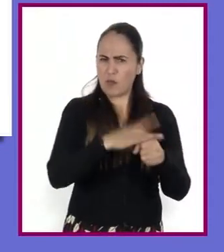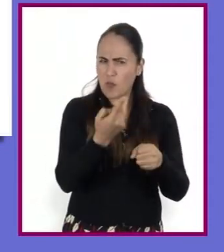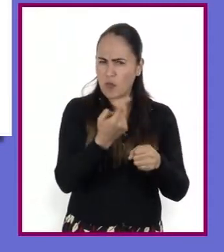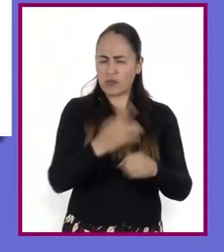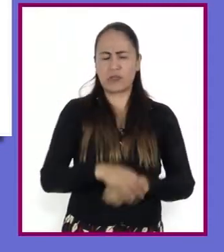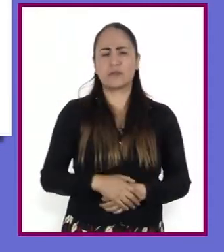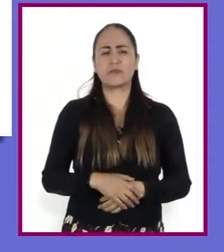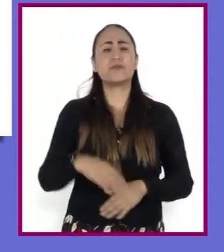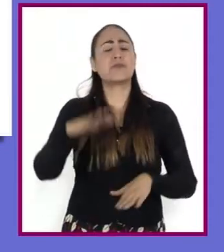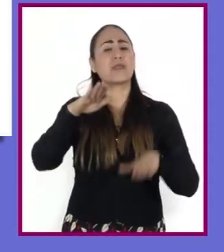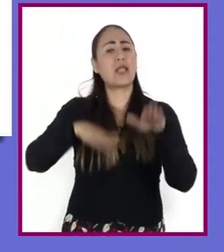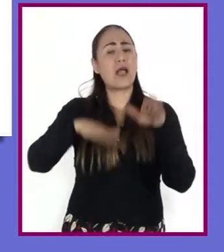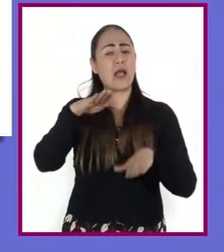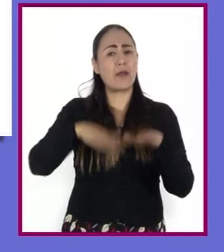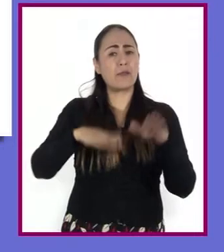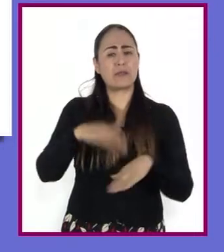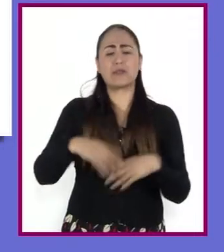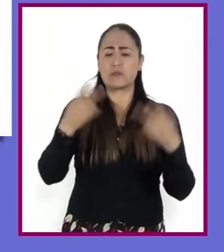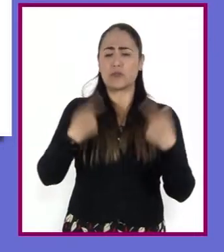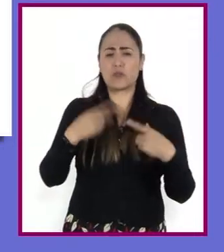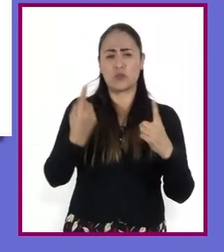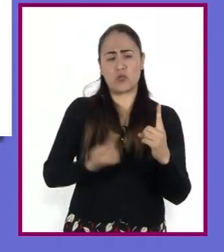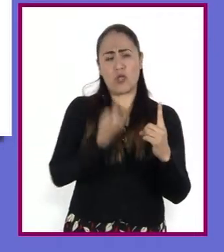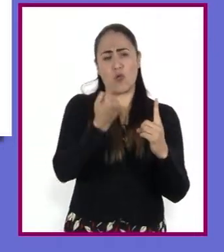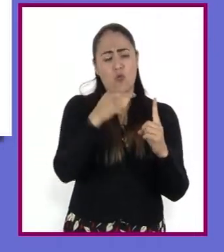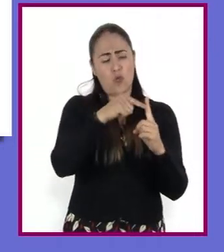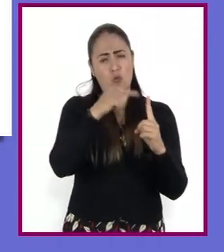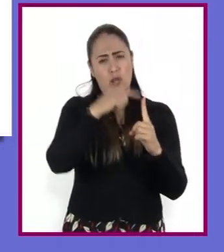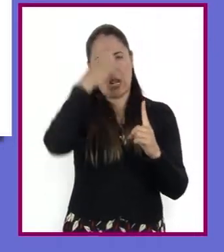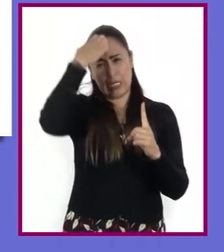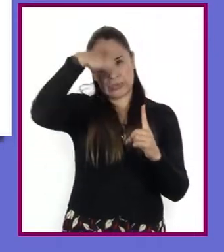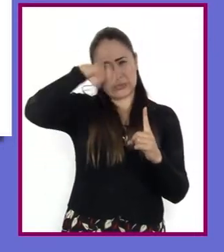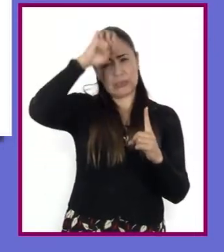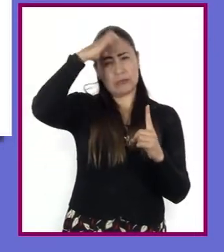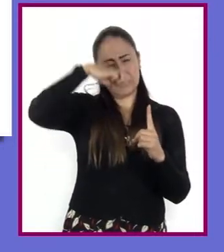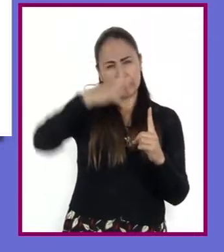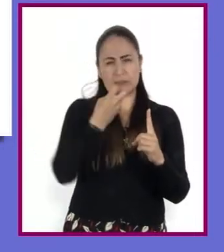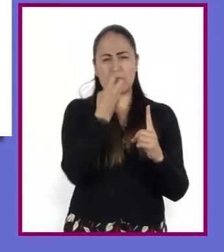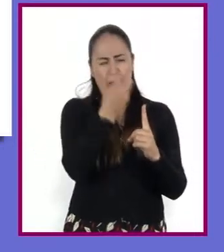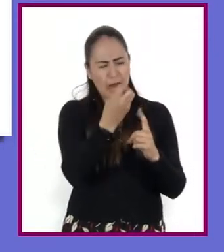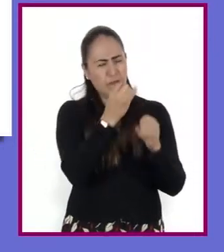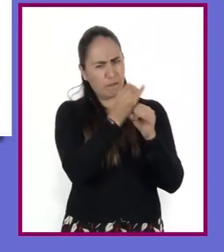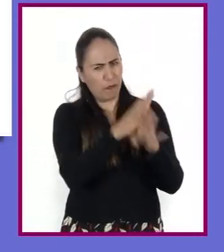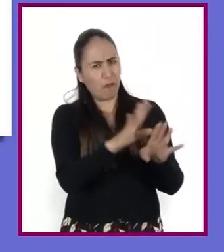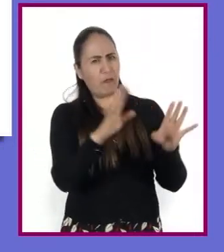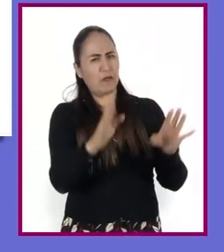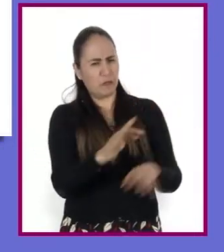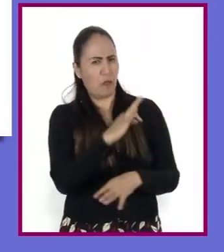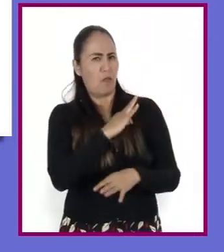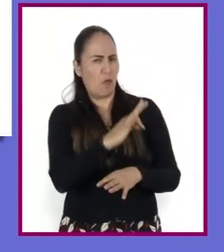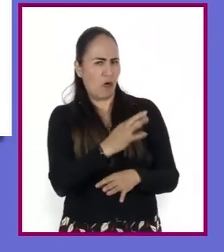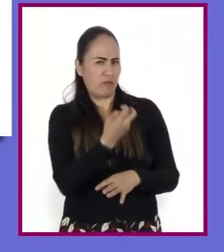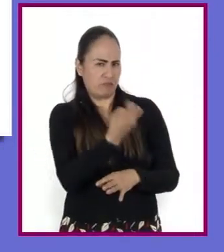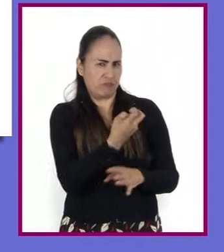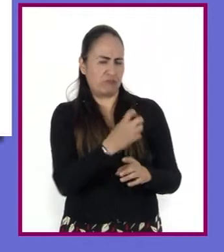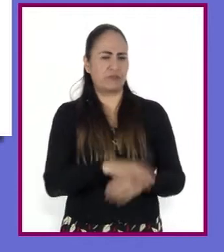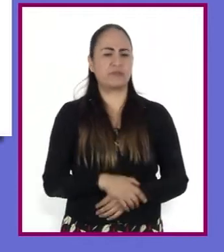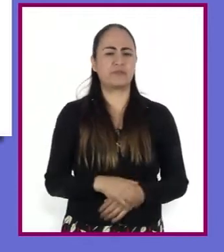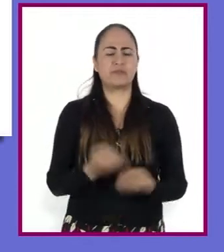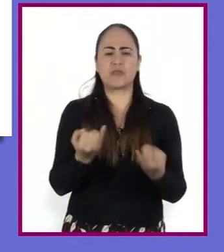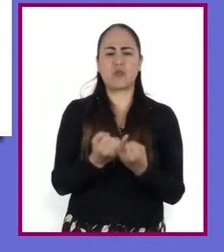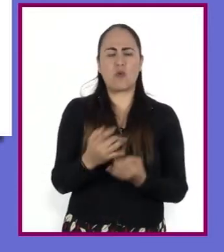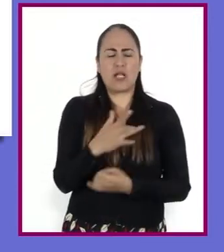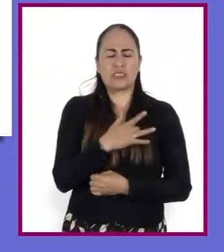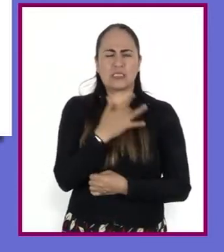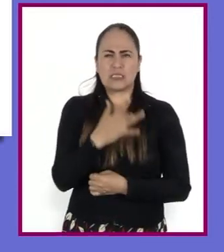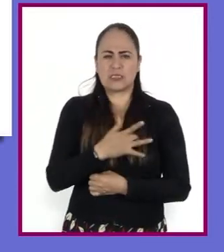ocasiones, la experiencia de una persona puede considerarse una fuente de información. El sentido común, es